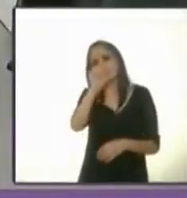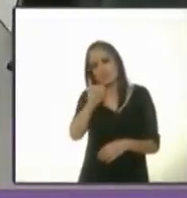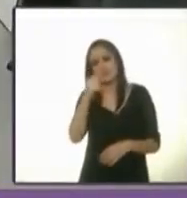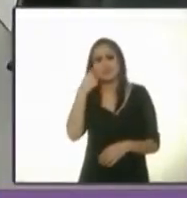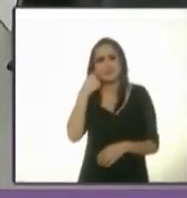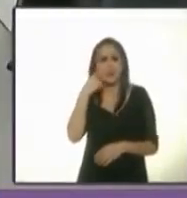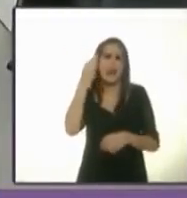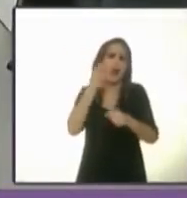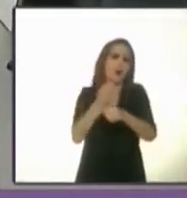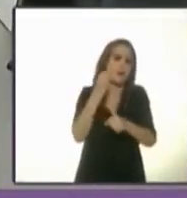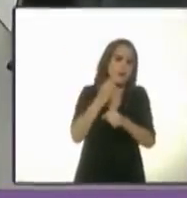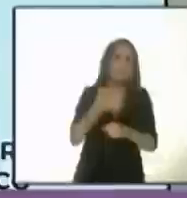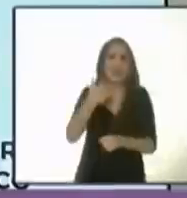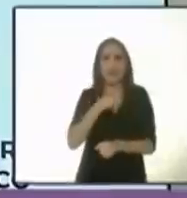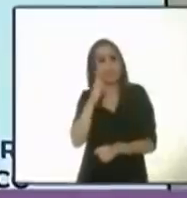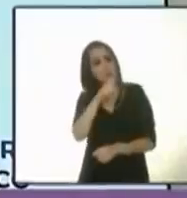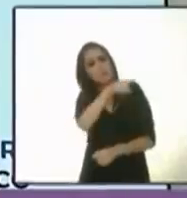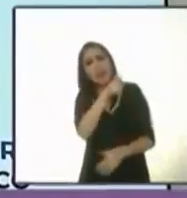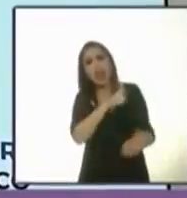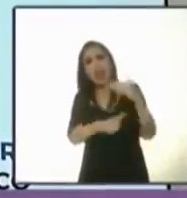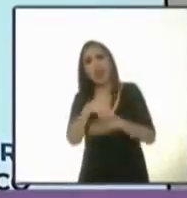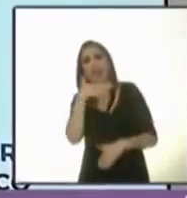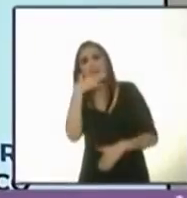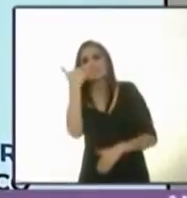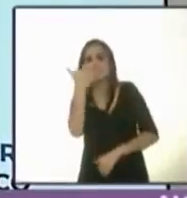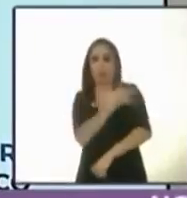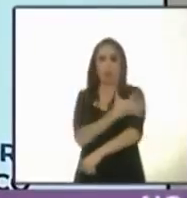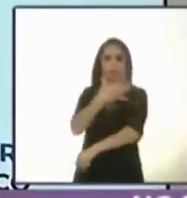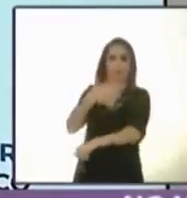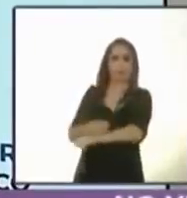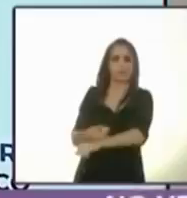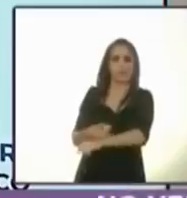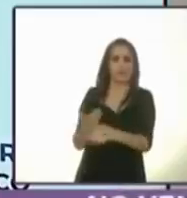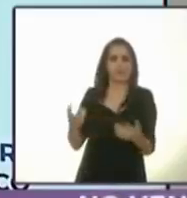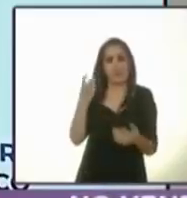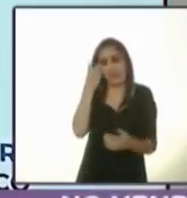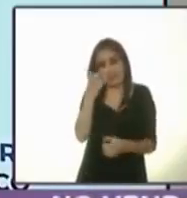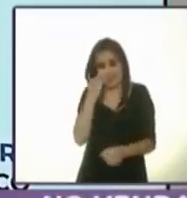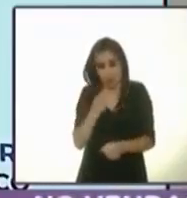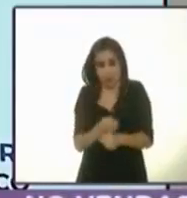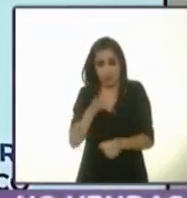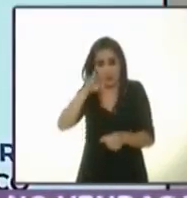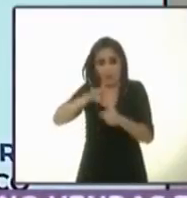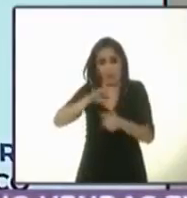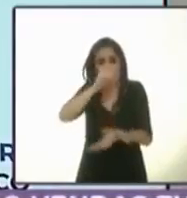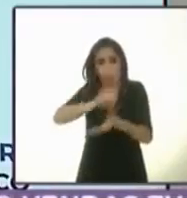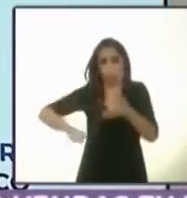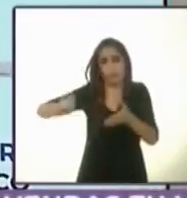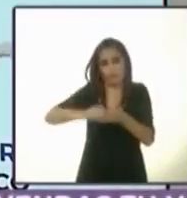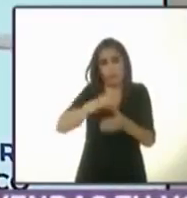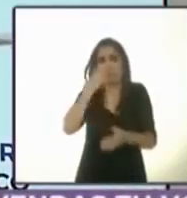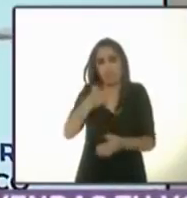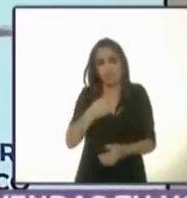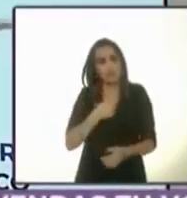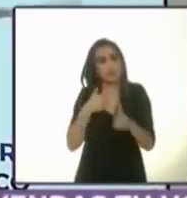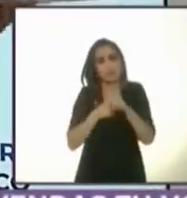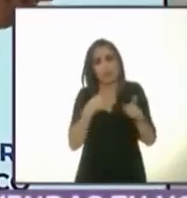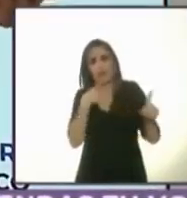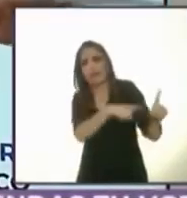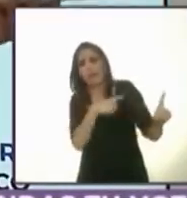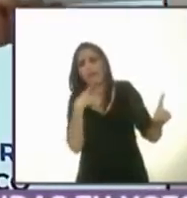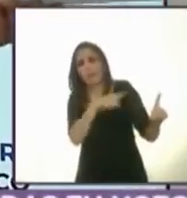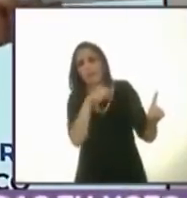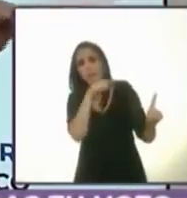definiéndose entre la corrupción y la honestidad. Eso es lo que está en juego en esta elección. Y vamos a seguir denunciando lo que está